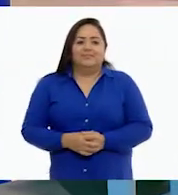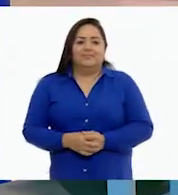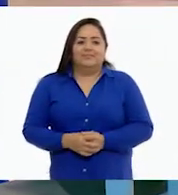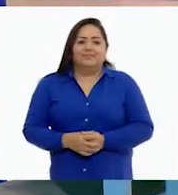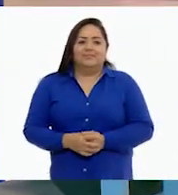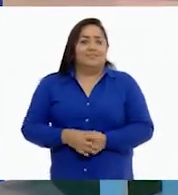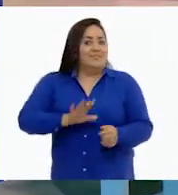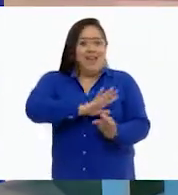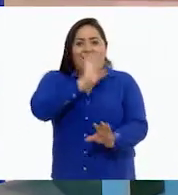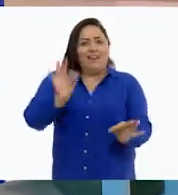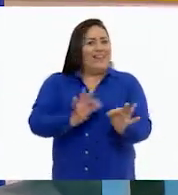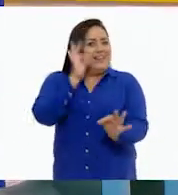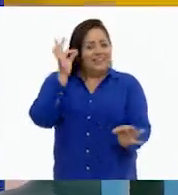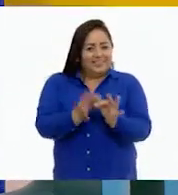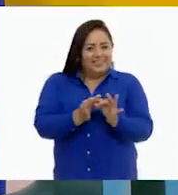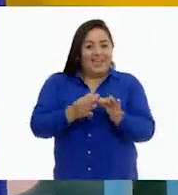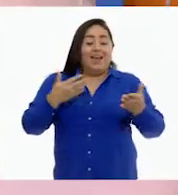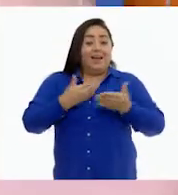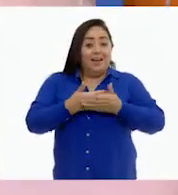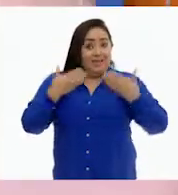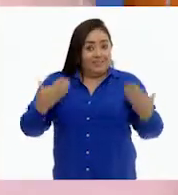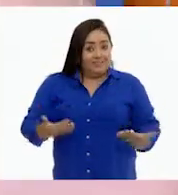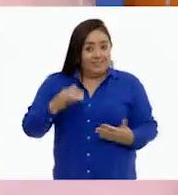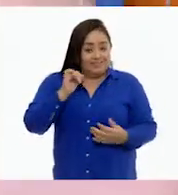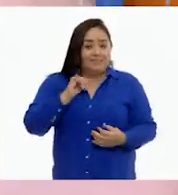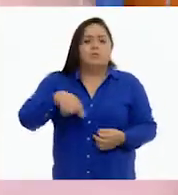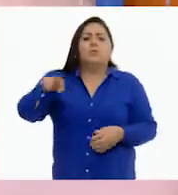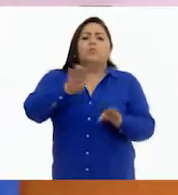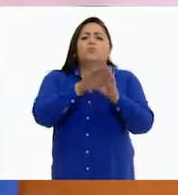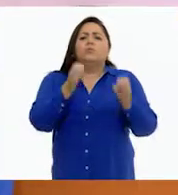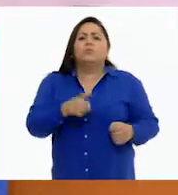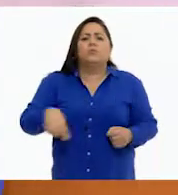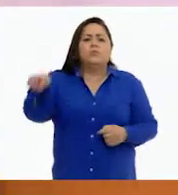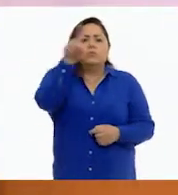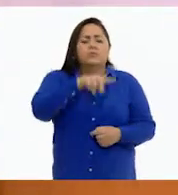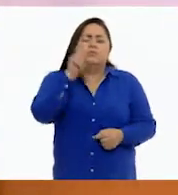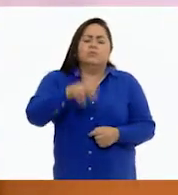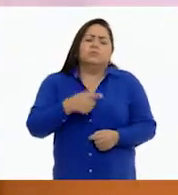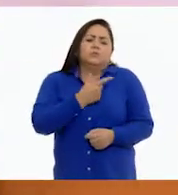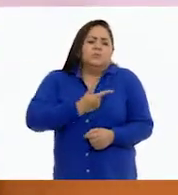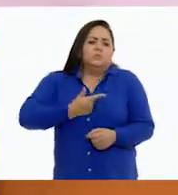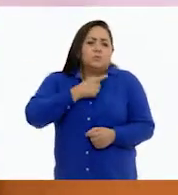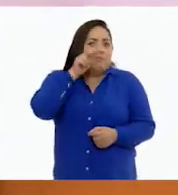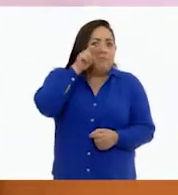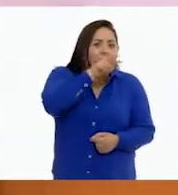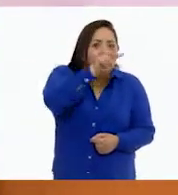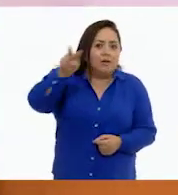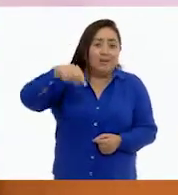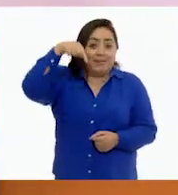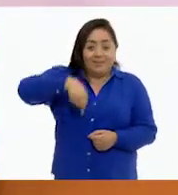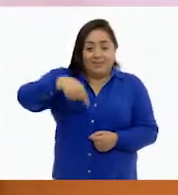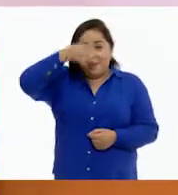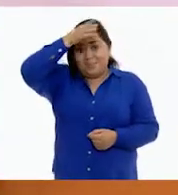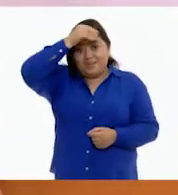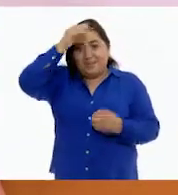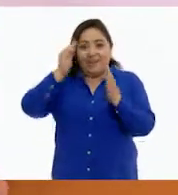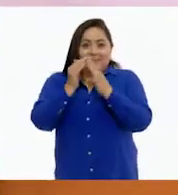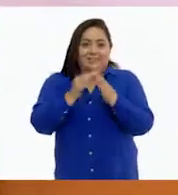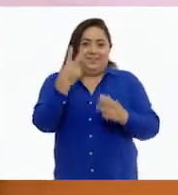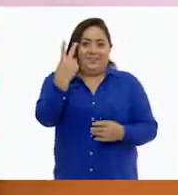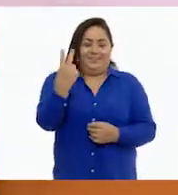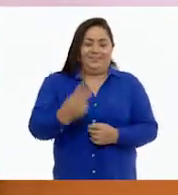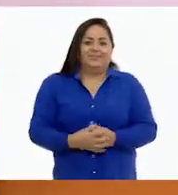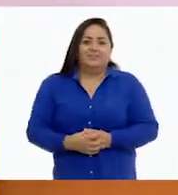¡Y listo! ¡Ahora sí! ¿Cómo están todos? Me da mucho gusto verlos aquí en Aprenden Casa 2.